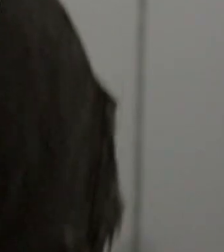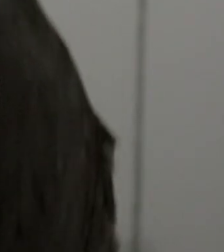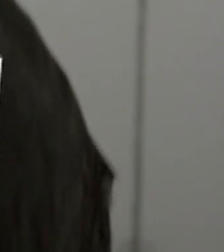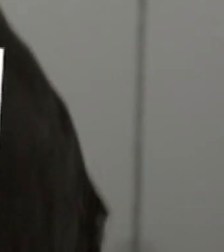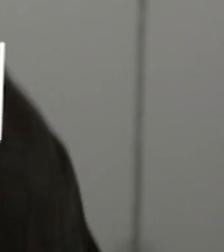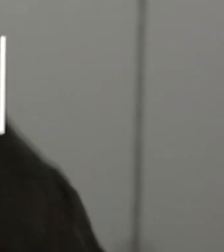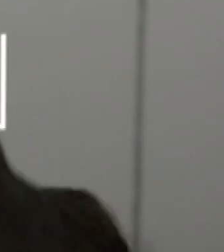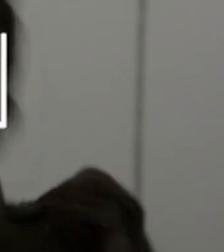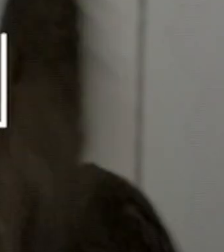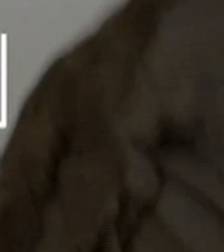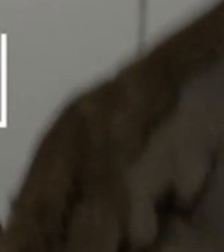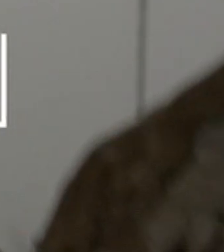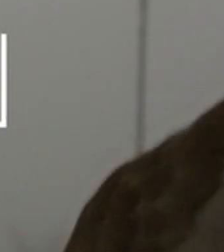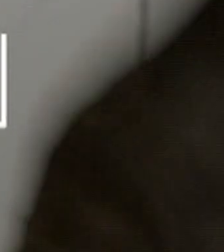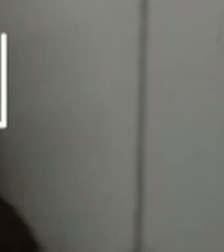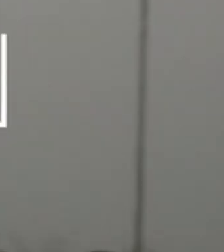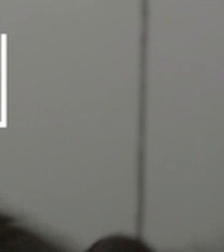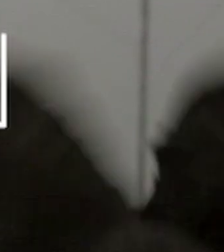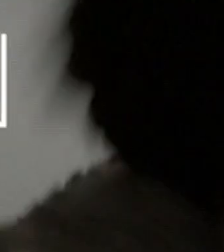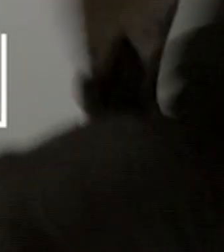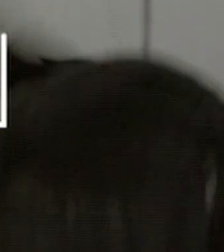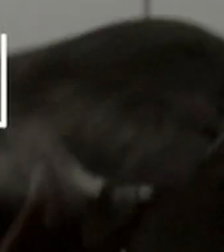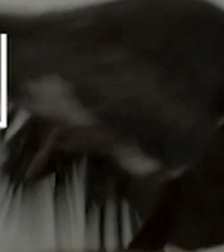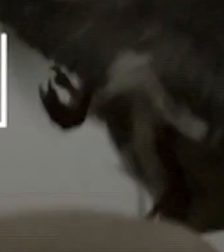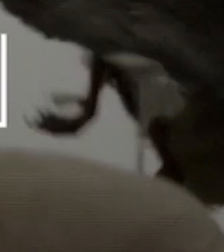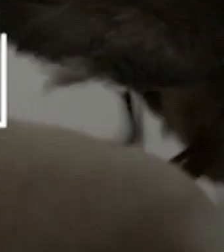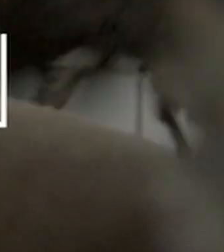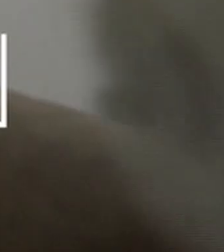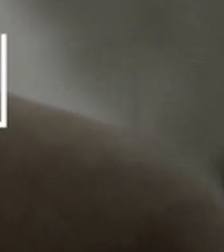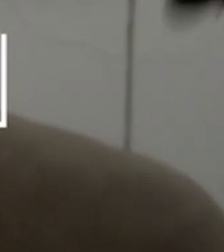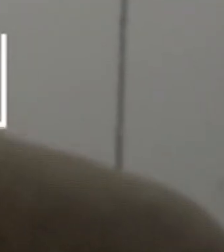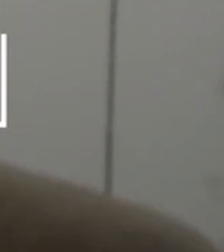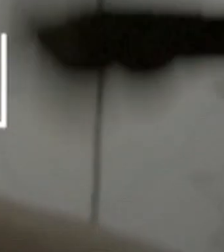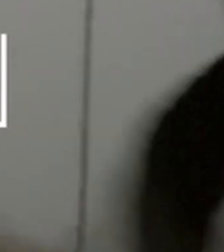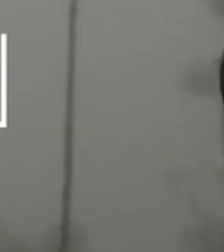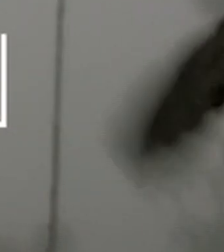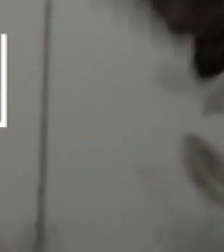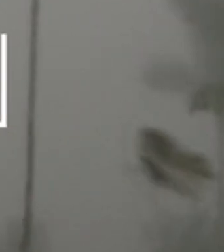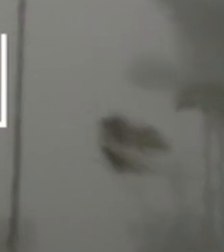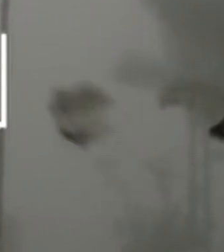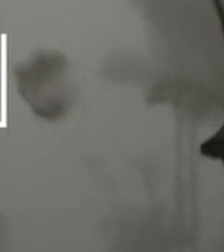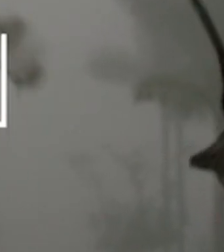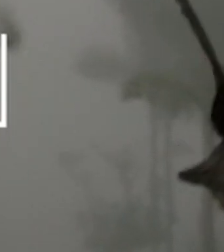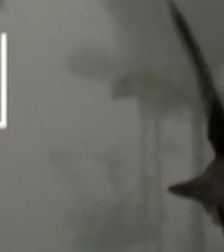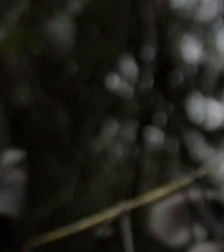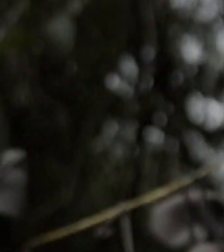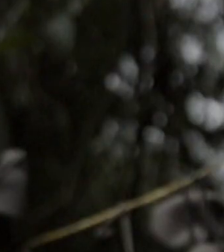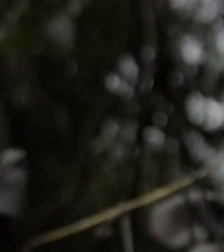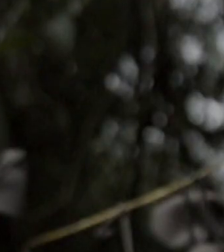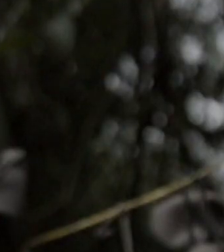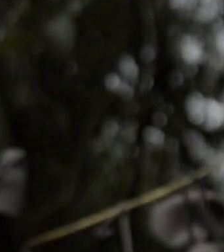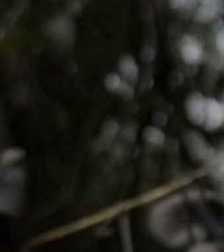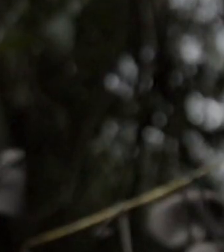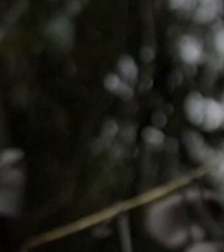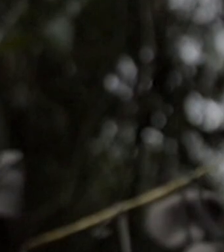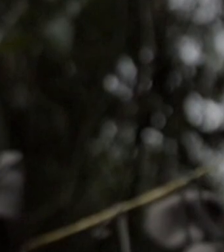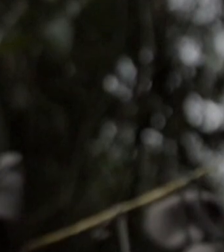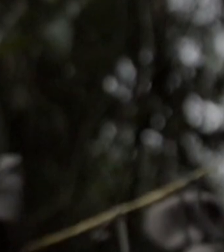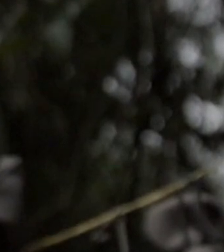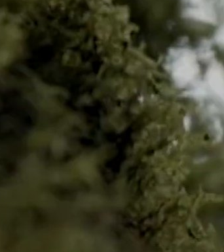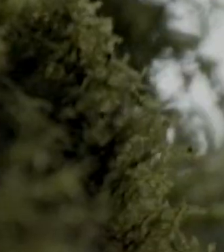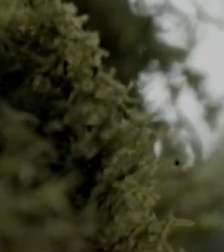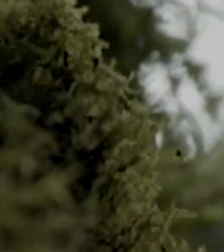los biólogos los investigadores muchas veces pasamos por los lugares y bueno obviamente dejamos todo ese conocimiento